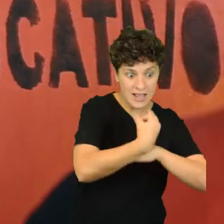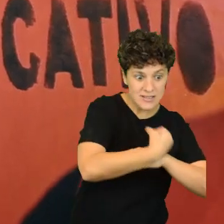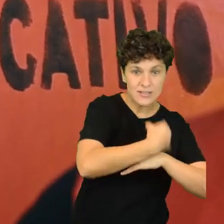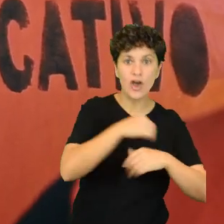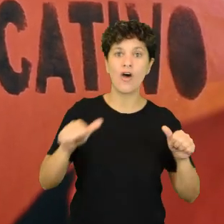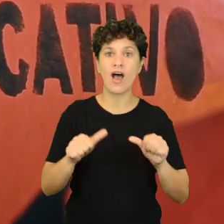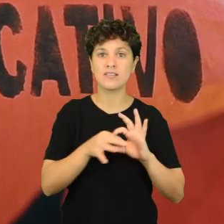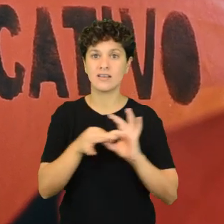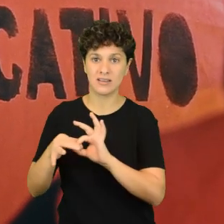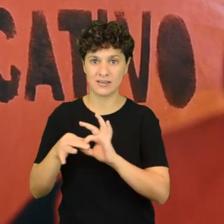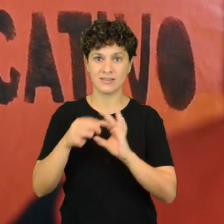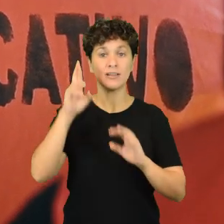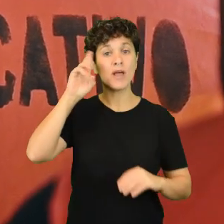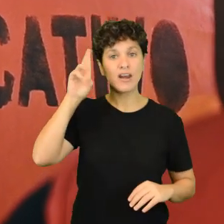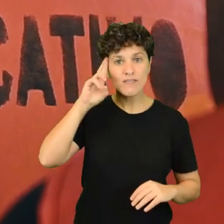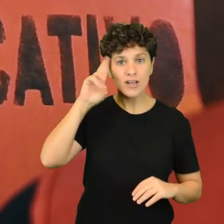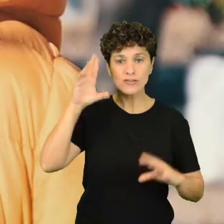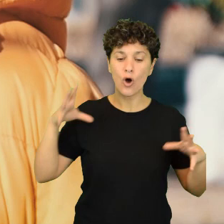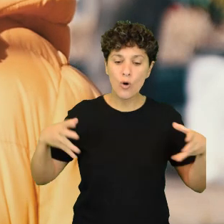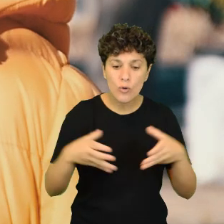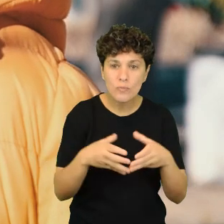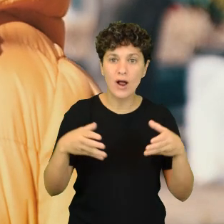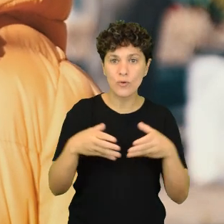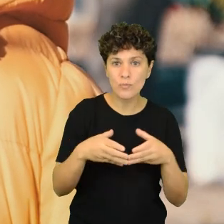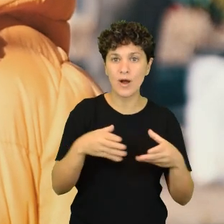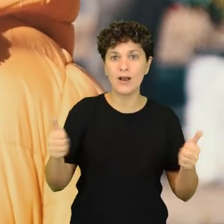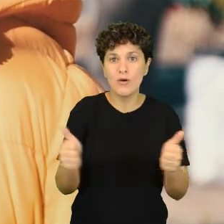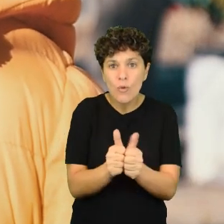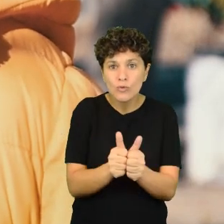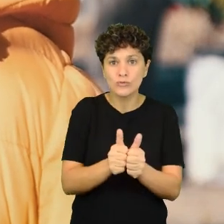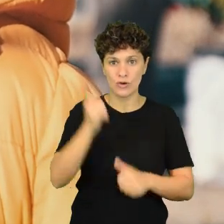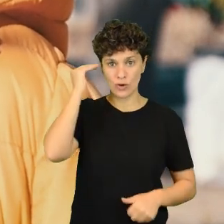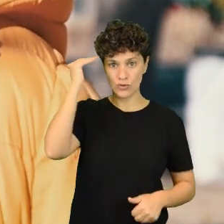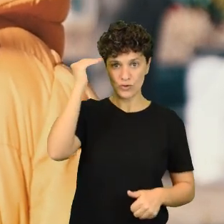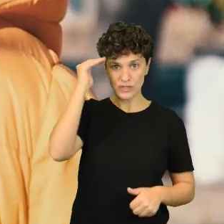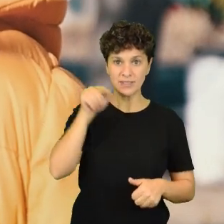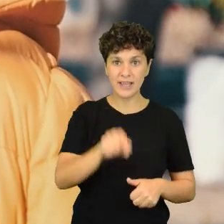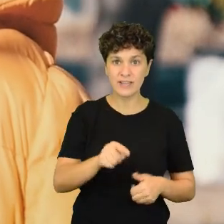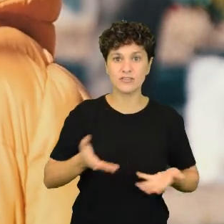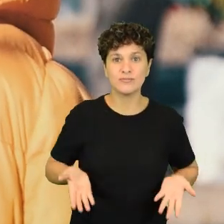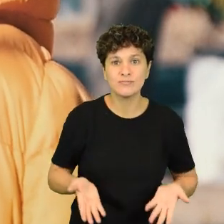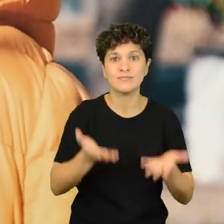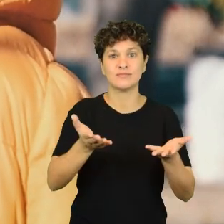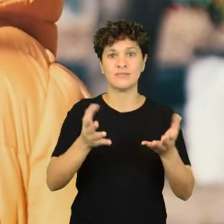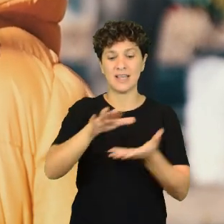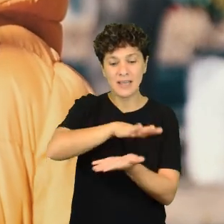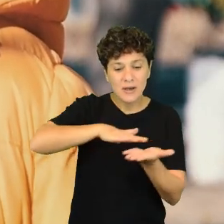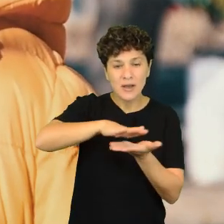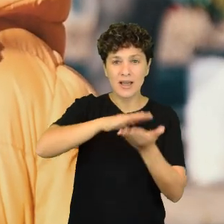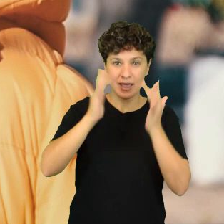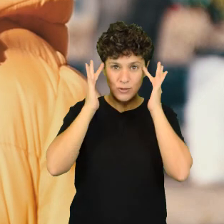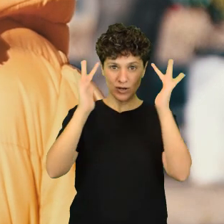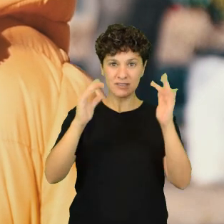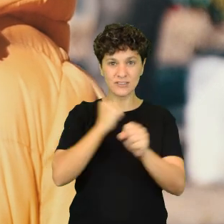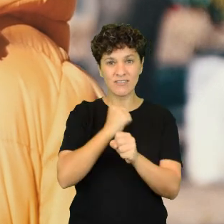Y a su vez la reflexión grupal con el grupo de docentes fortalece también al espacio educativo porque trabajamos en